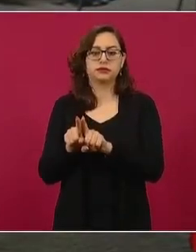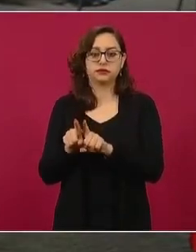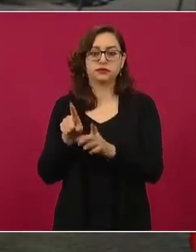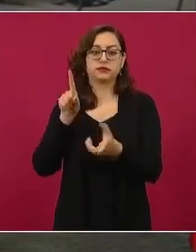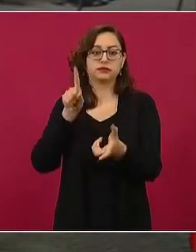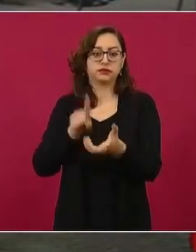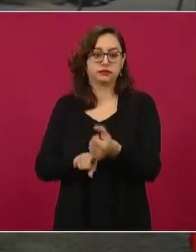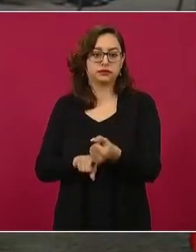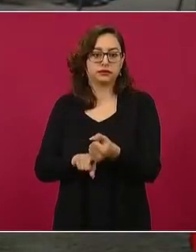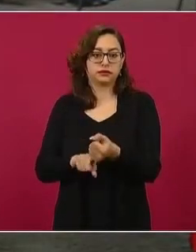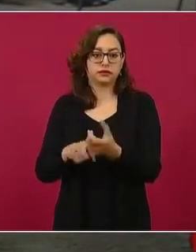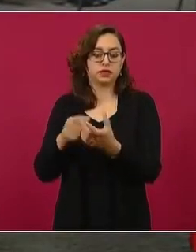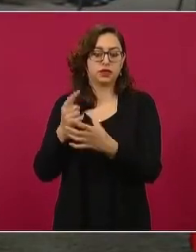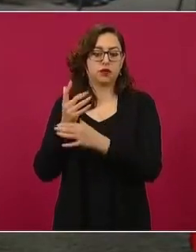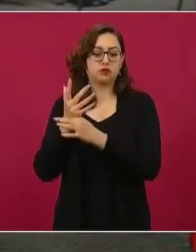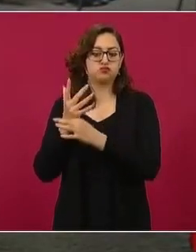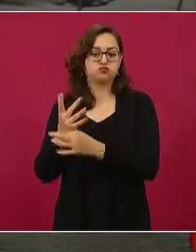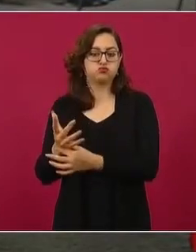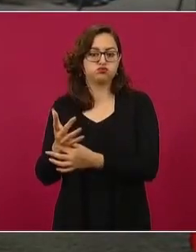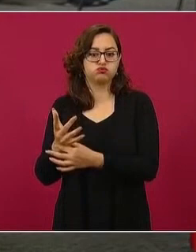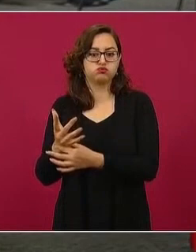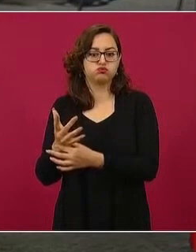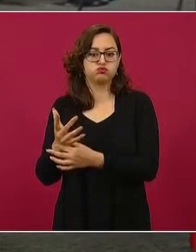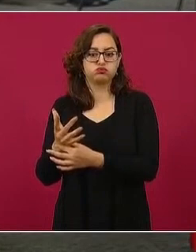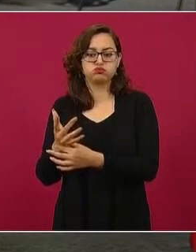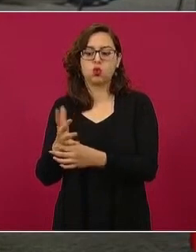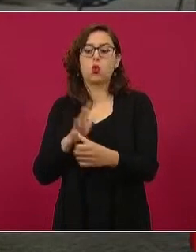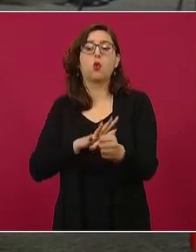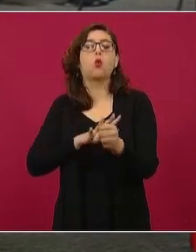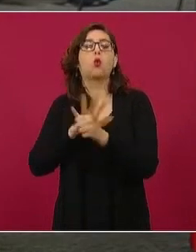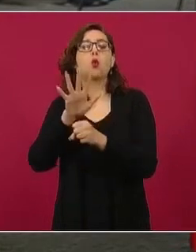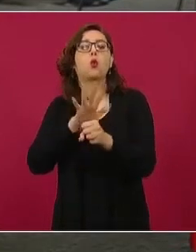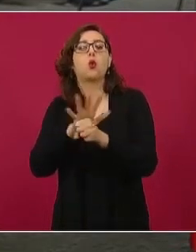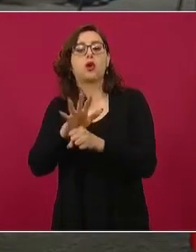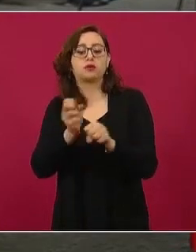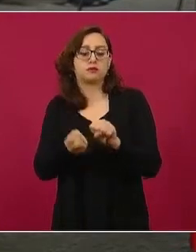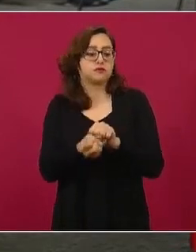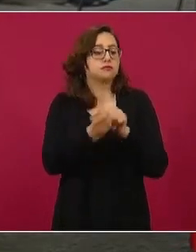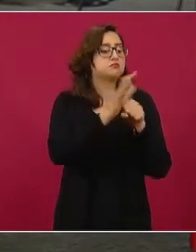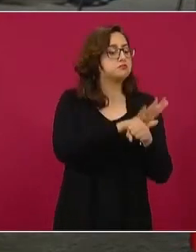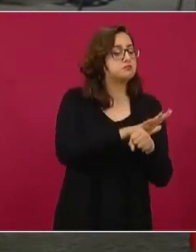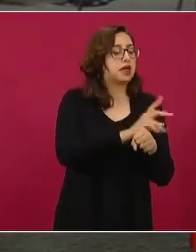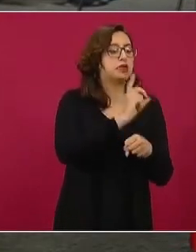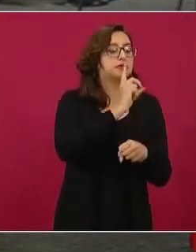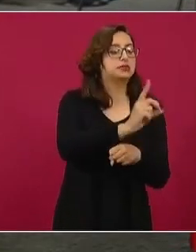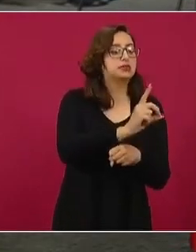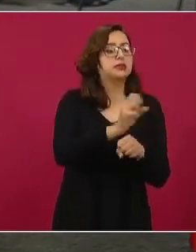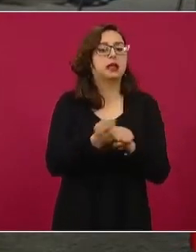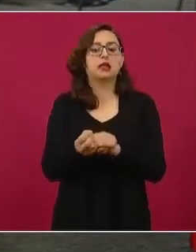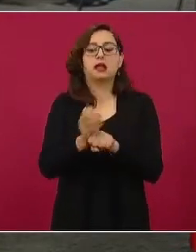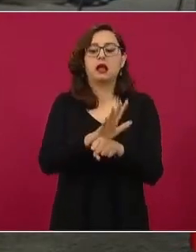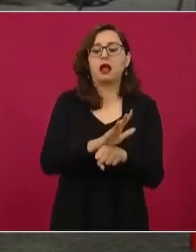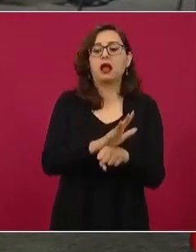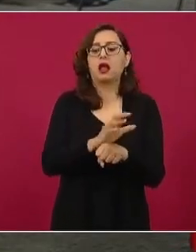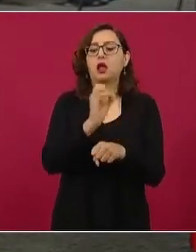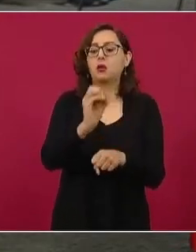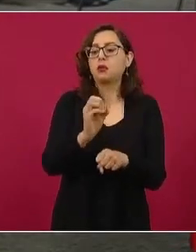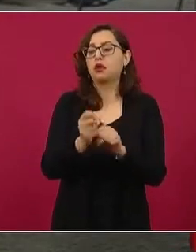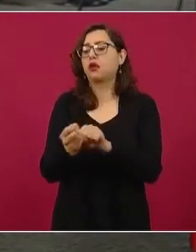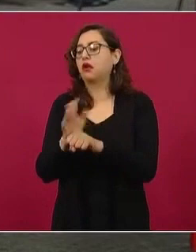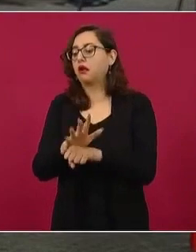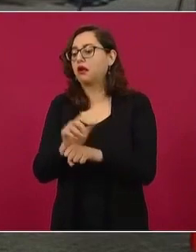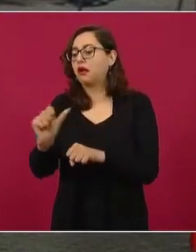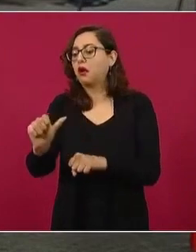esta misma prueba se puede tener la posibilidad de conocer si es alguna de estas variantes, en particular Omicron.